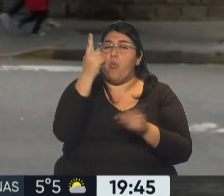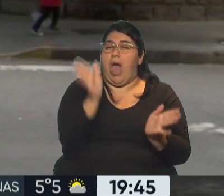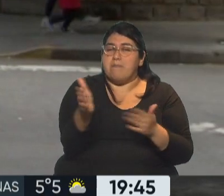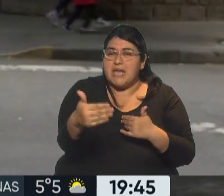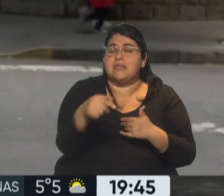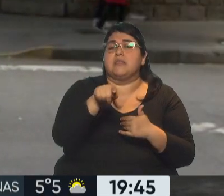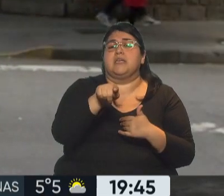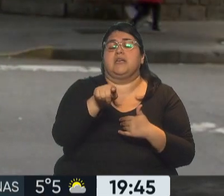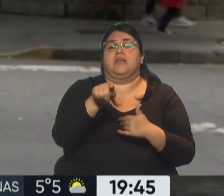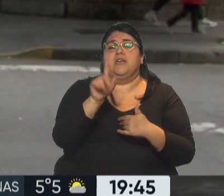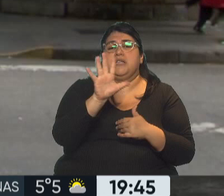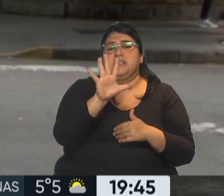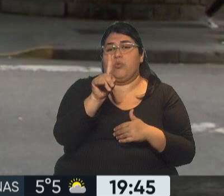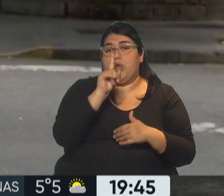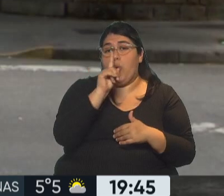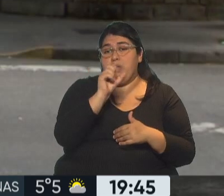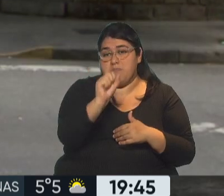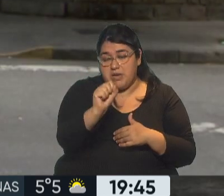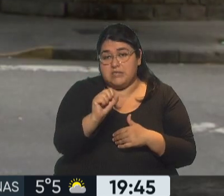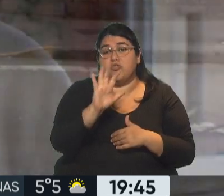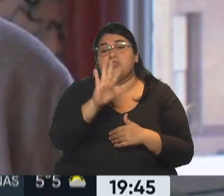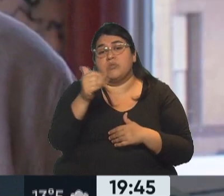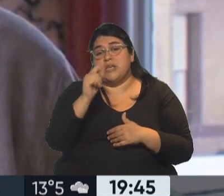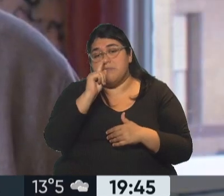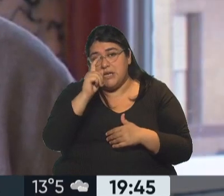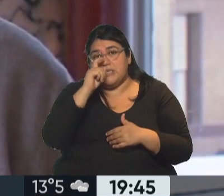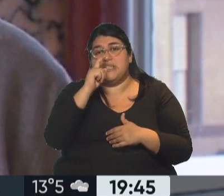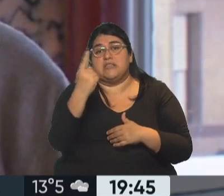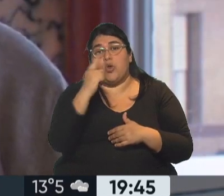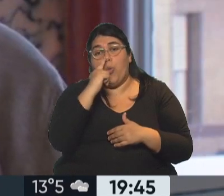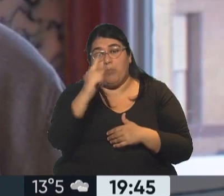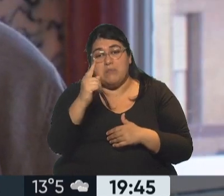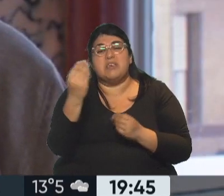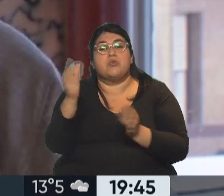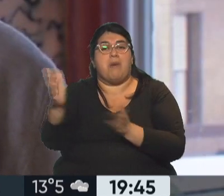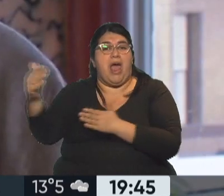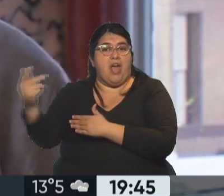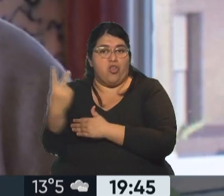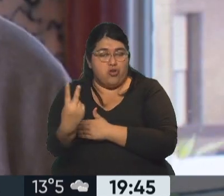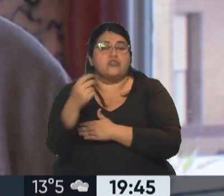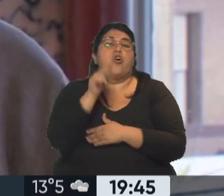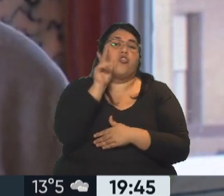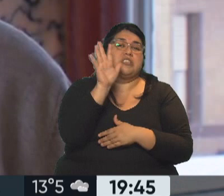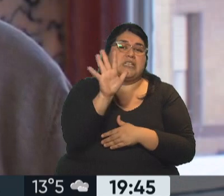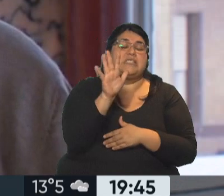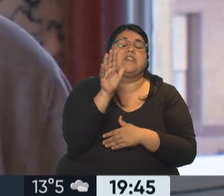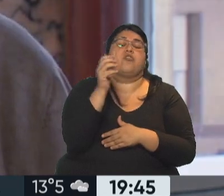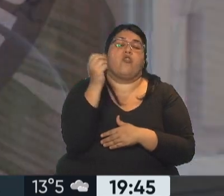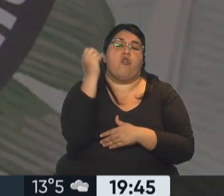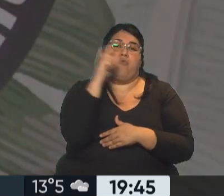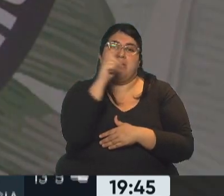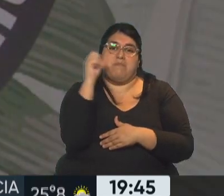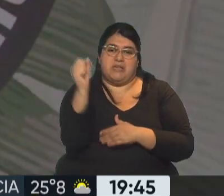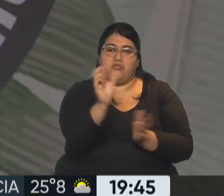partir de 51.000 pesos, 56.000 pesos, 71.000 pesos para 2 y 85.000 pesos para 3, hablando de